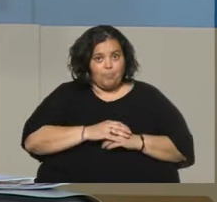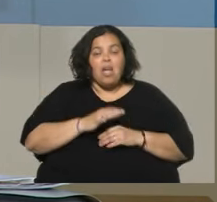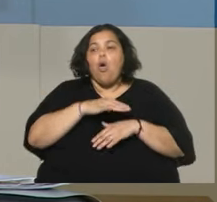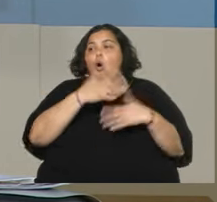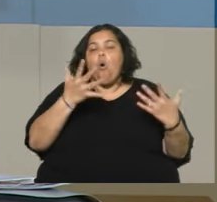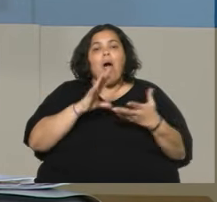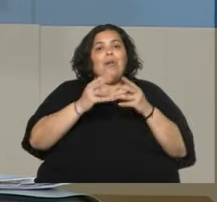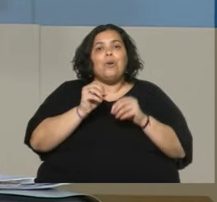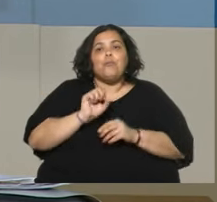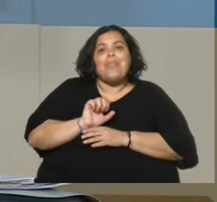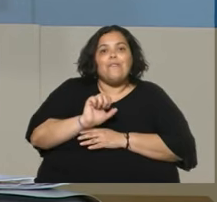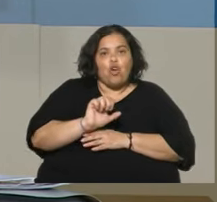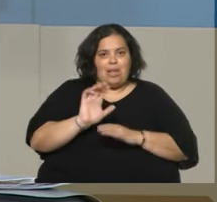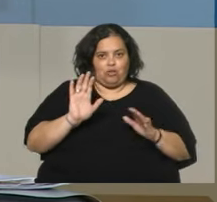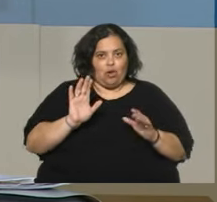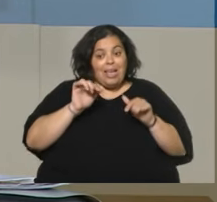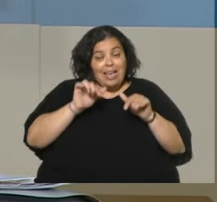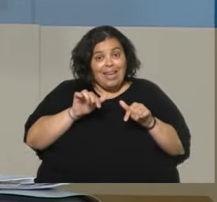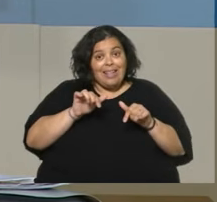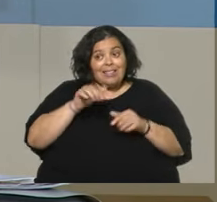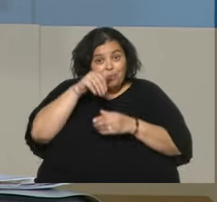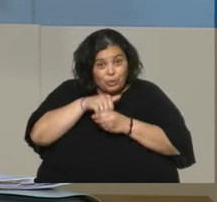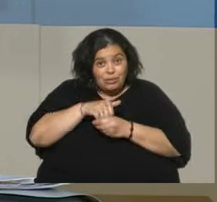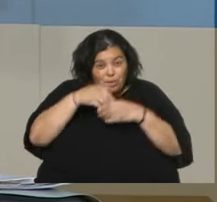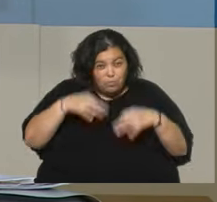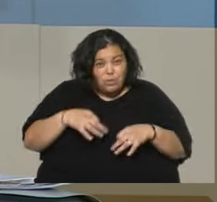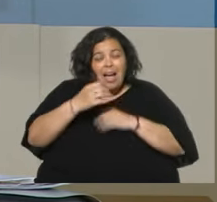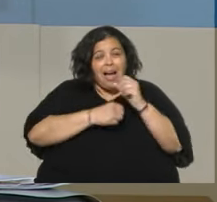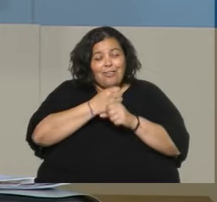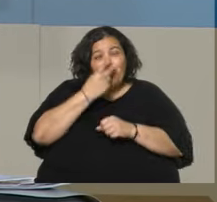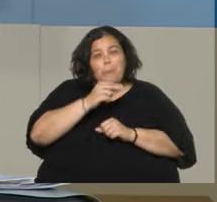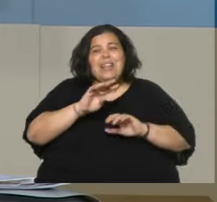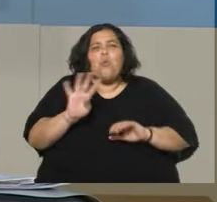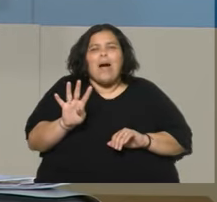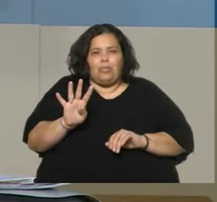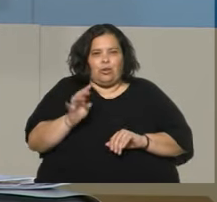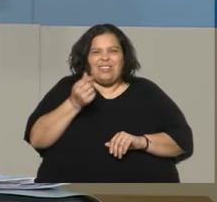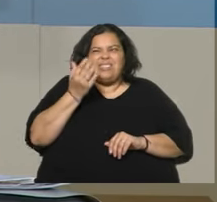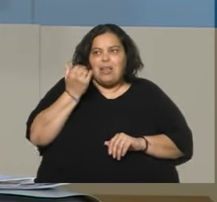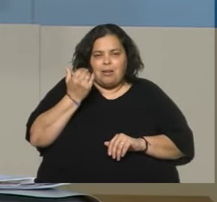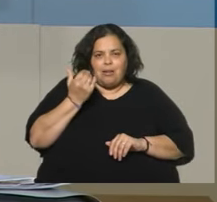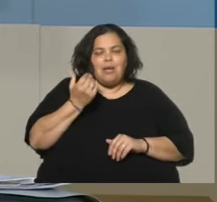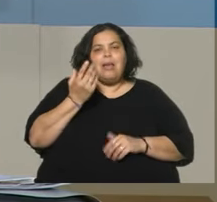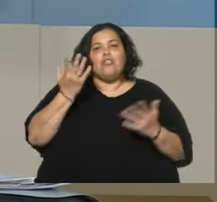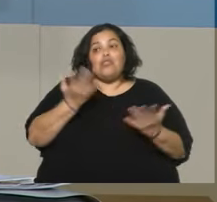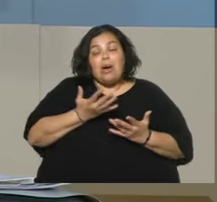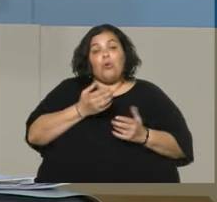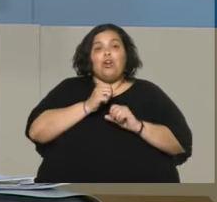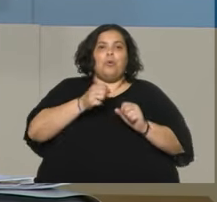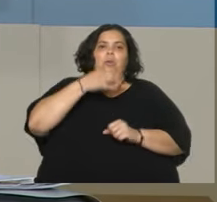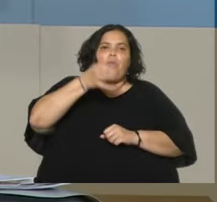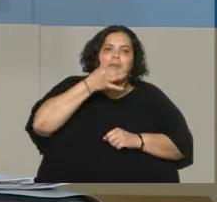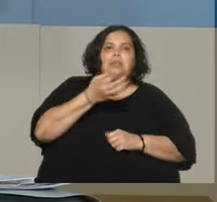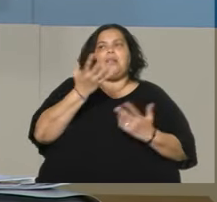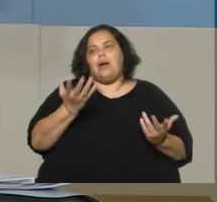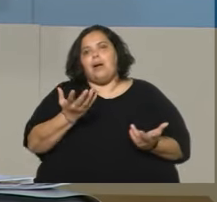violación, y recién este Parlamento la vota en el 2004. Y no podemos hoy, en algunos discursos, ante la tristeza